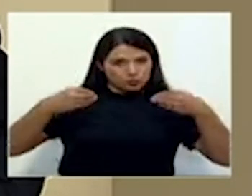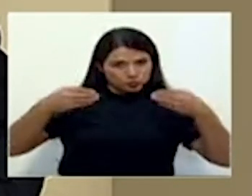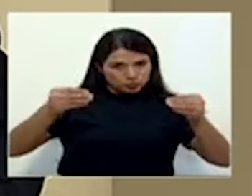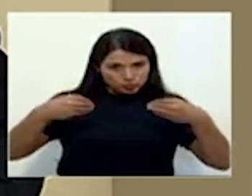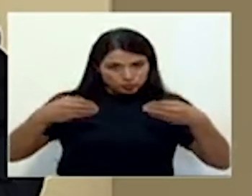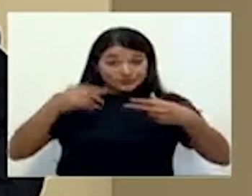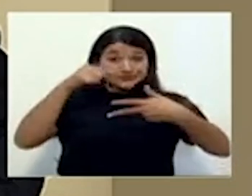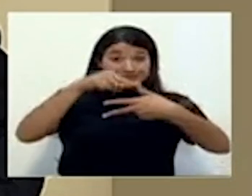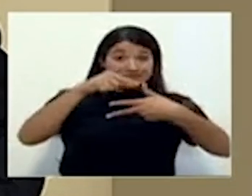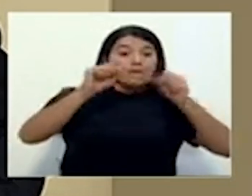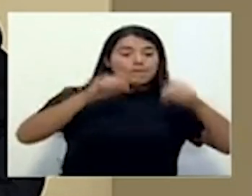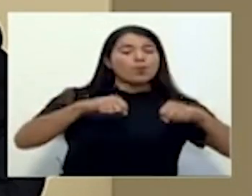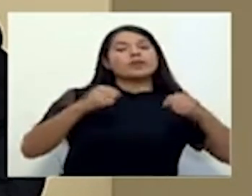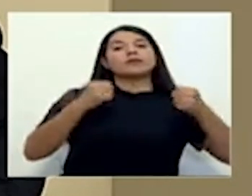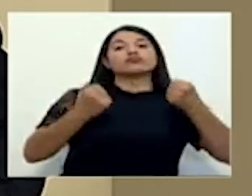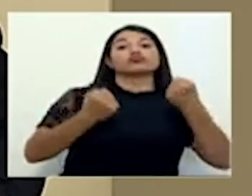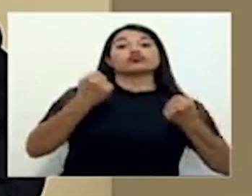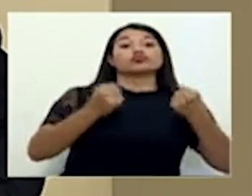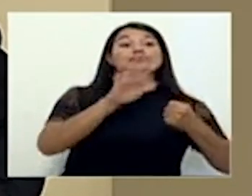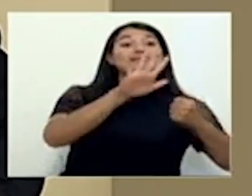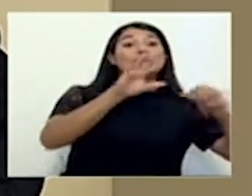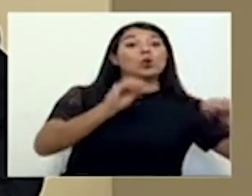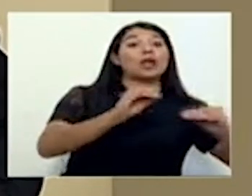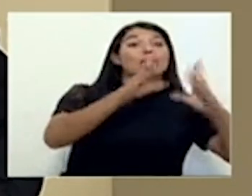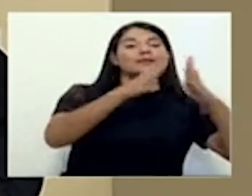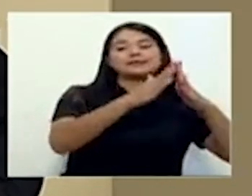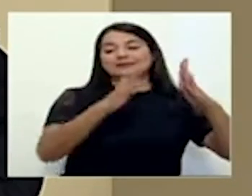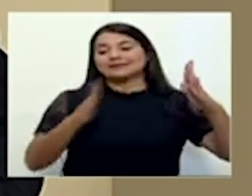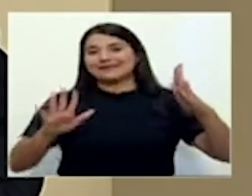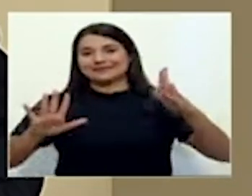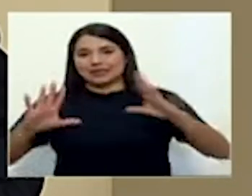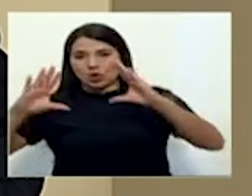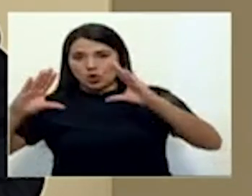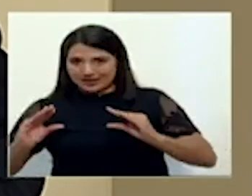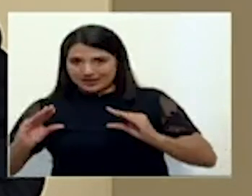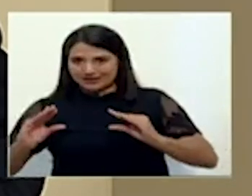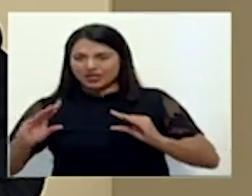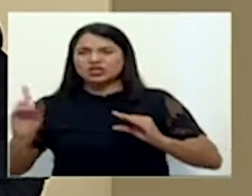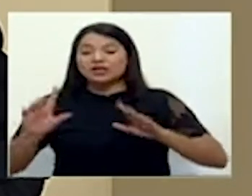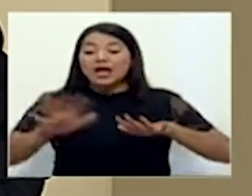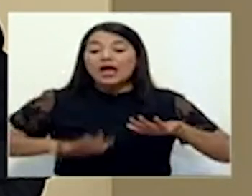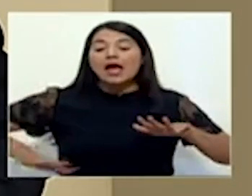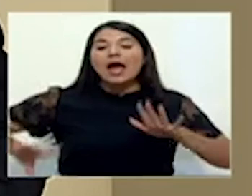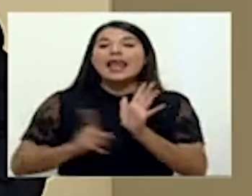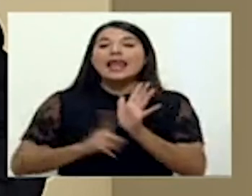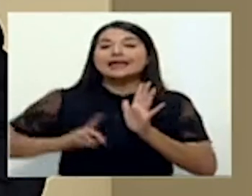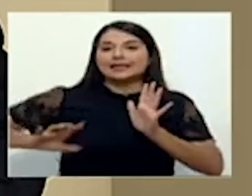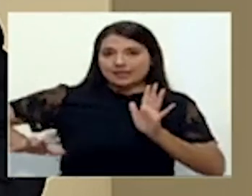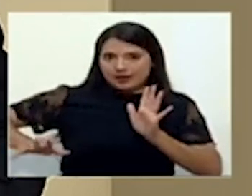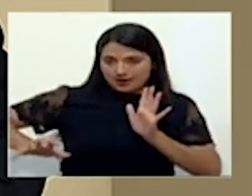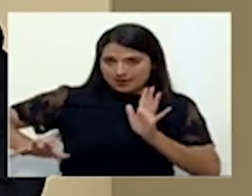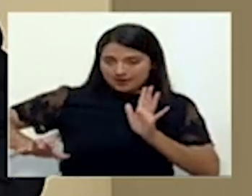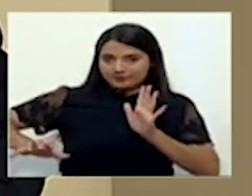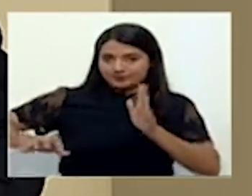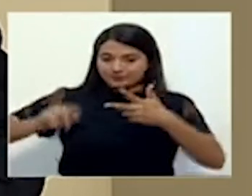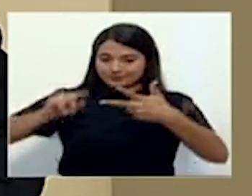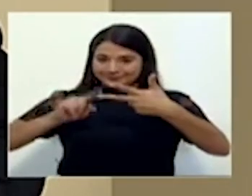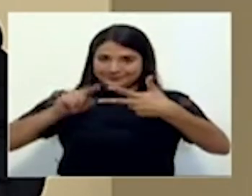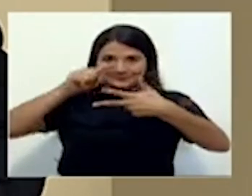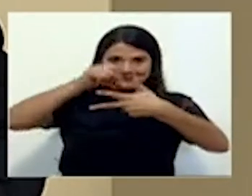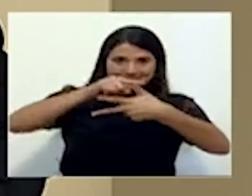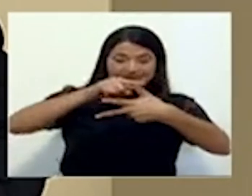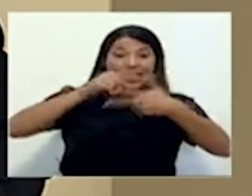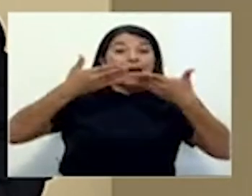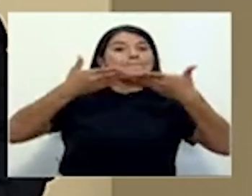de las cinco de la mañana a las cinco de la tarde. Reitero, cantones de alerta naranja, aún en fase de apertura, de cinco de la